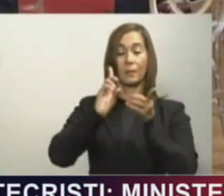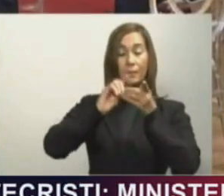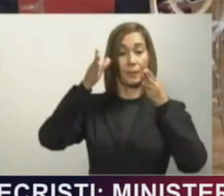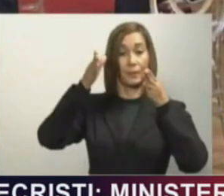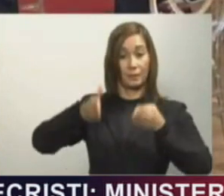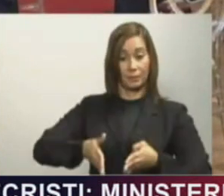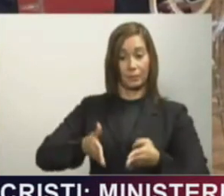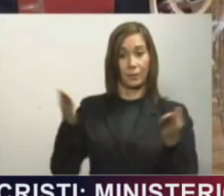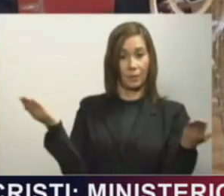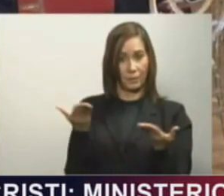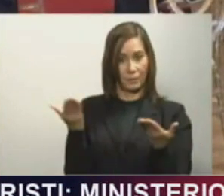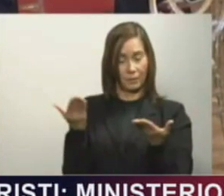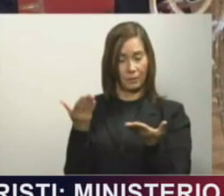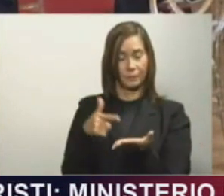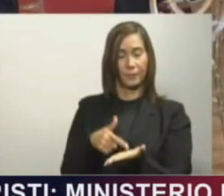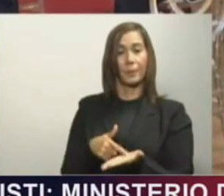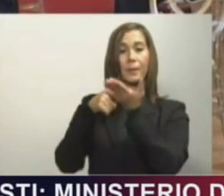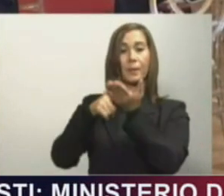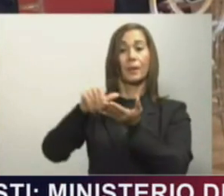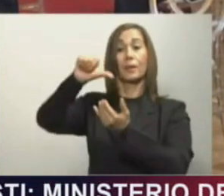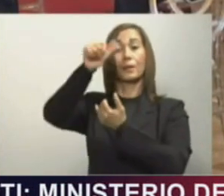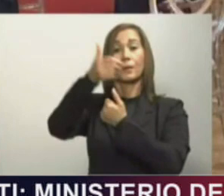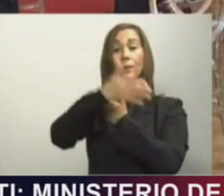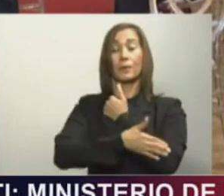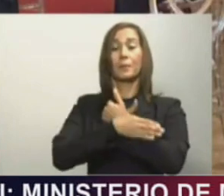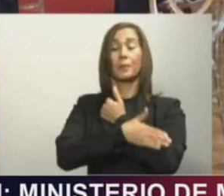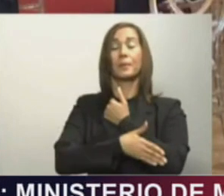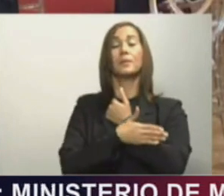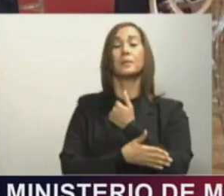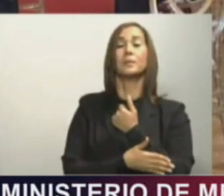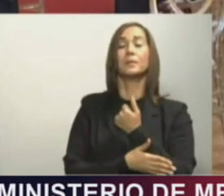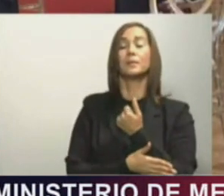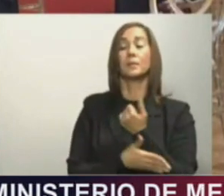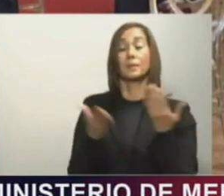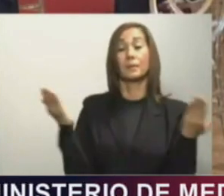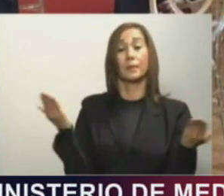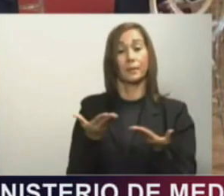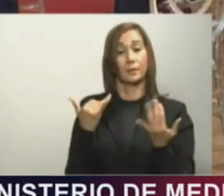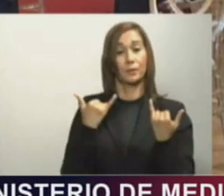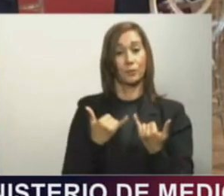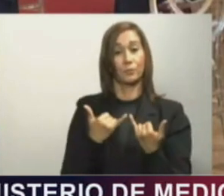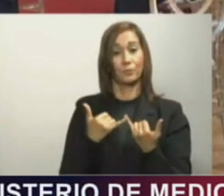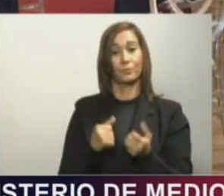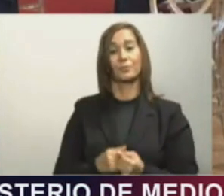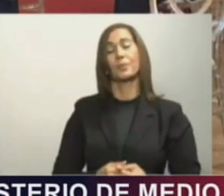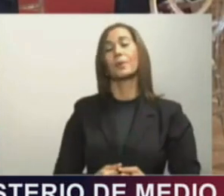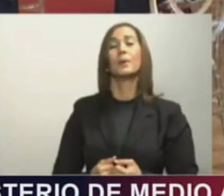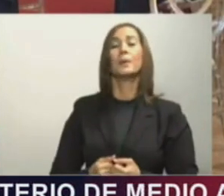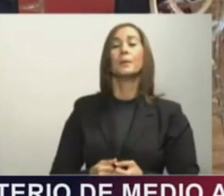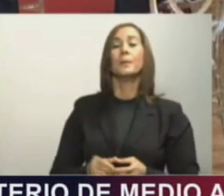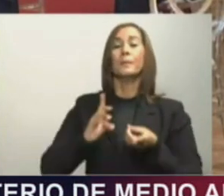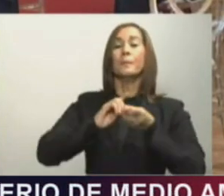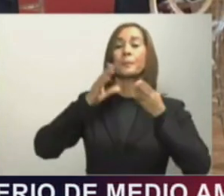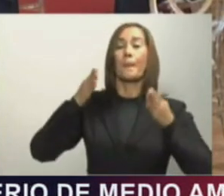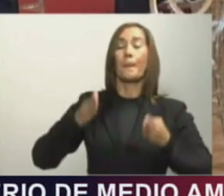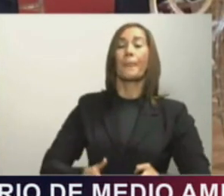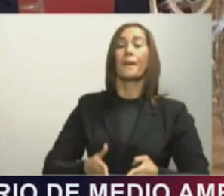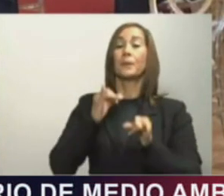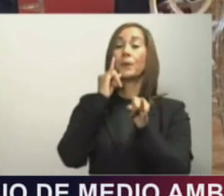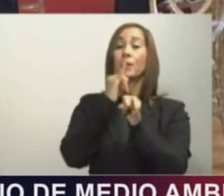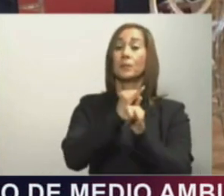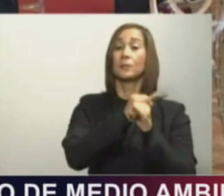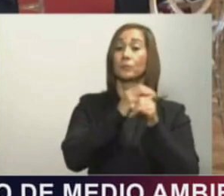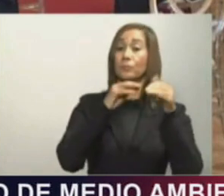presentes, representantes de los organismos internacionales que nos acompañan en el día de hoy, directivos de las instituciones